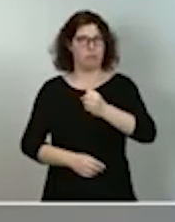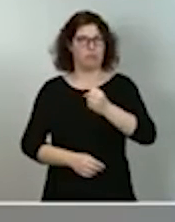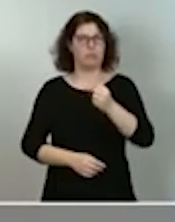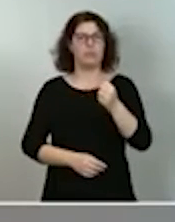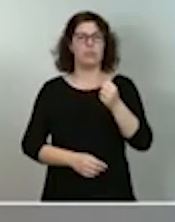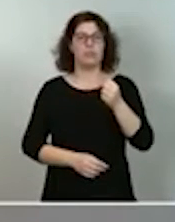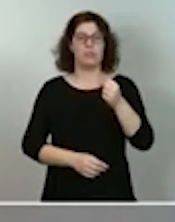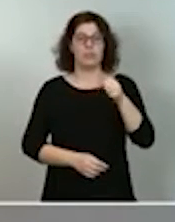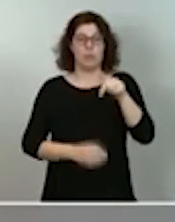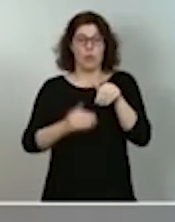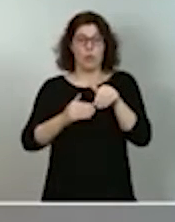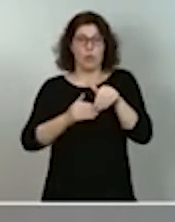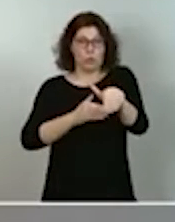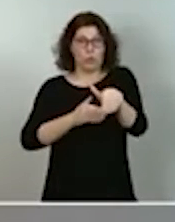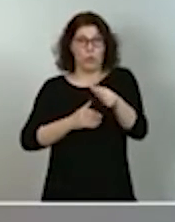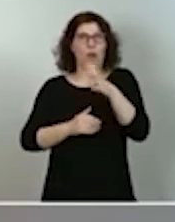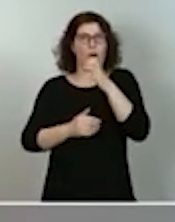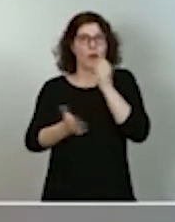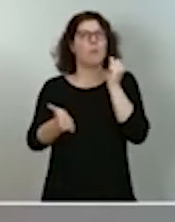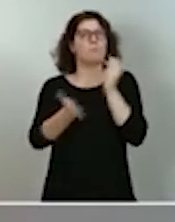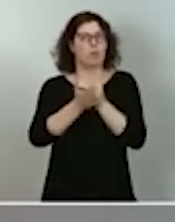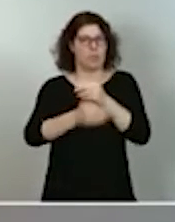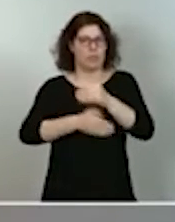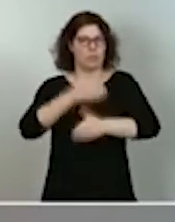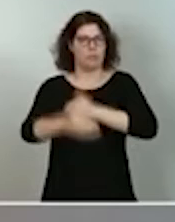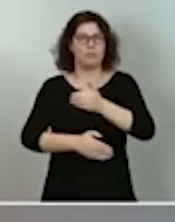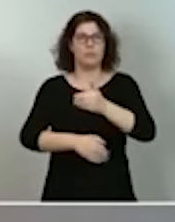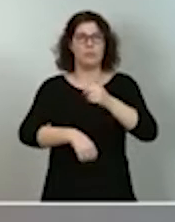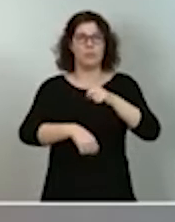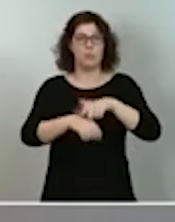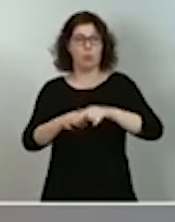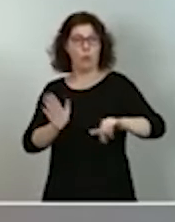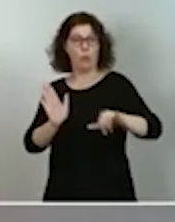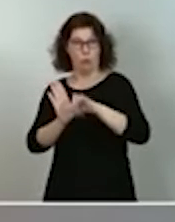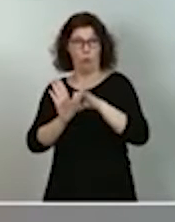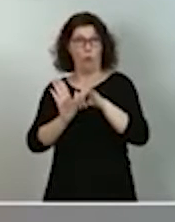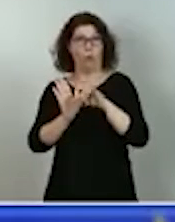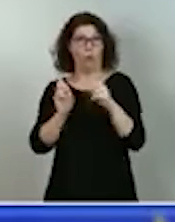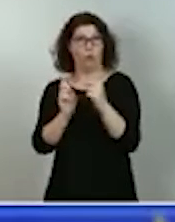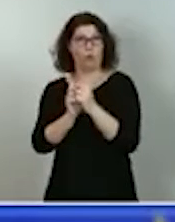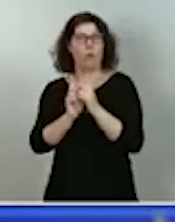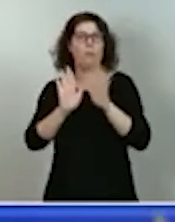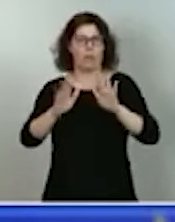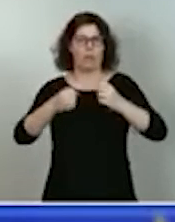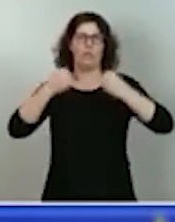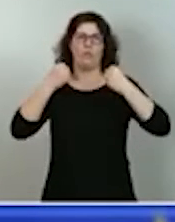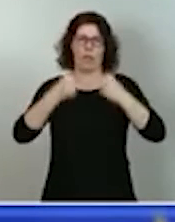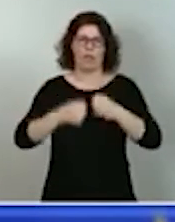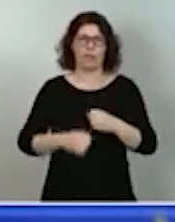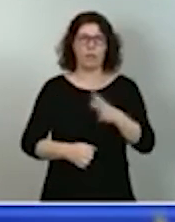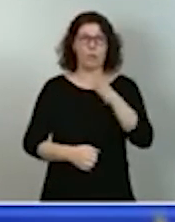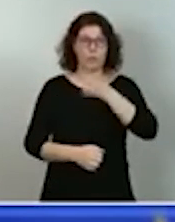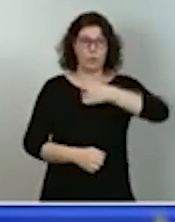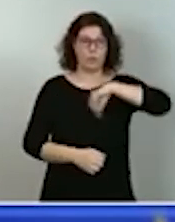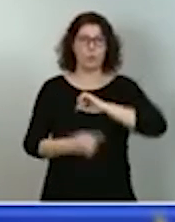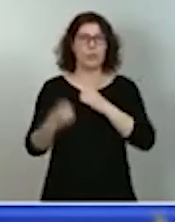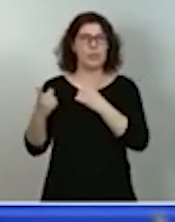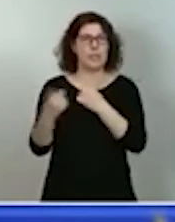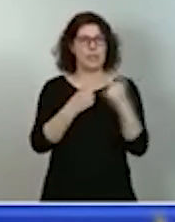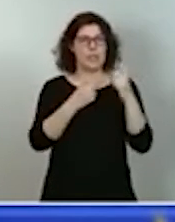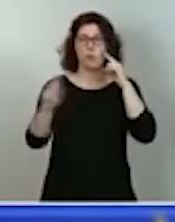presente y va a ser un tiempo corto pero intenso. Por tanto, necesitamos claridad en los objetivos,